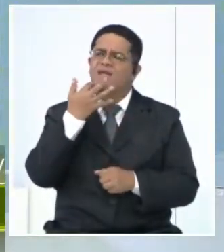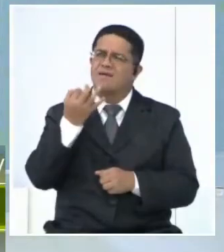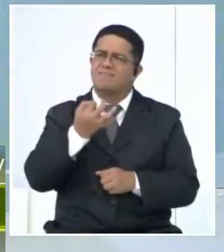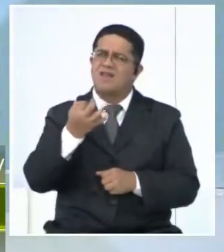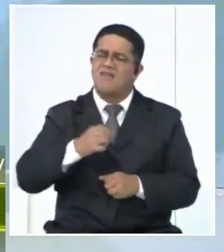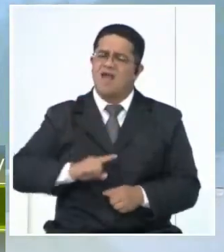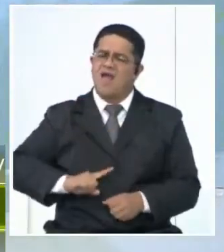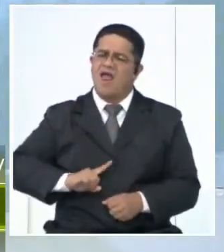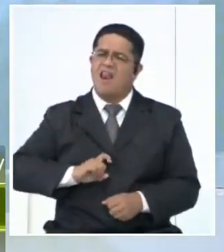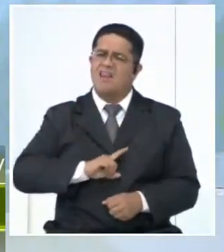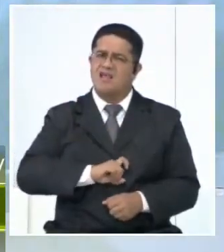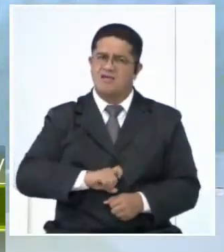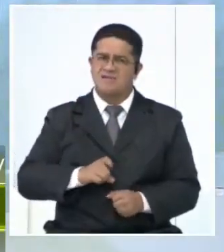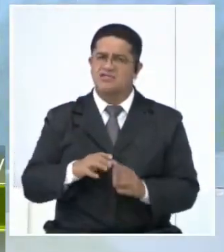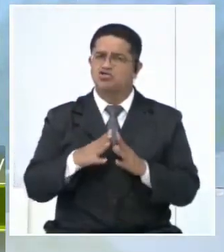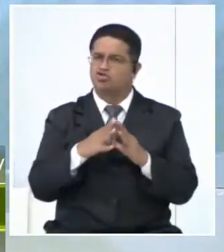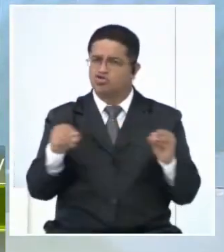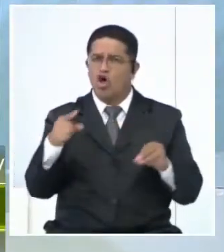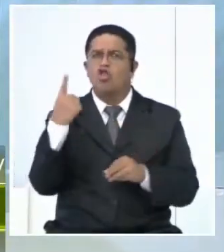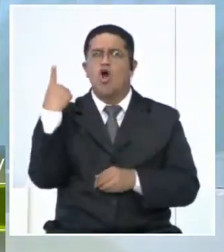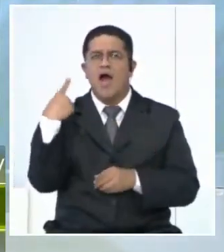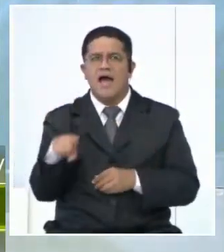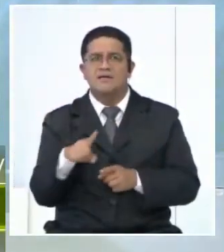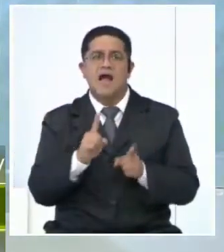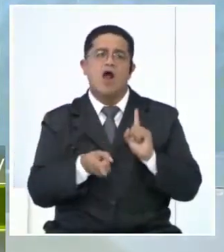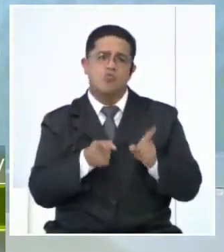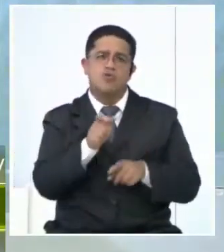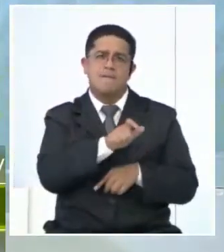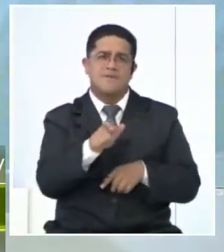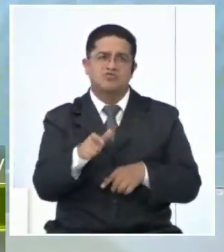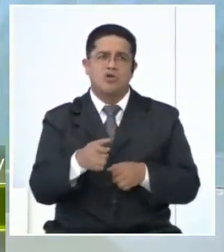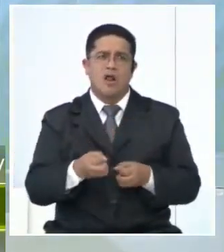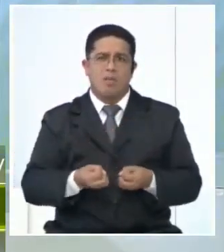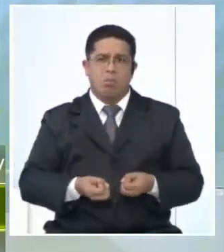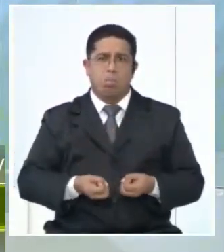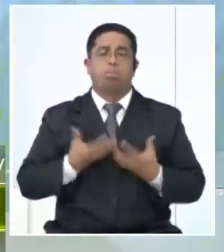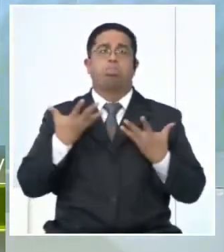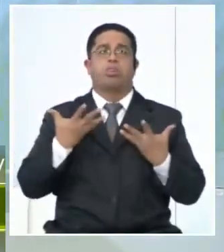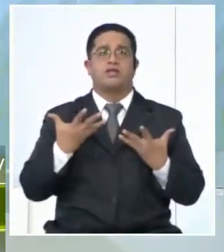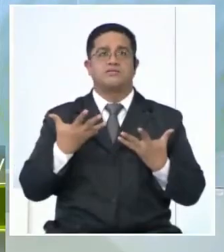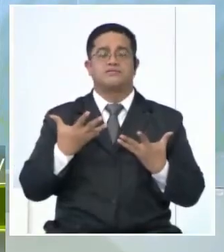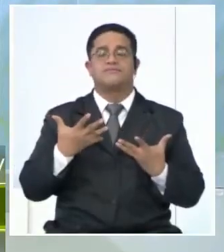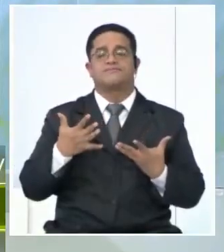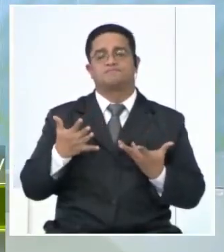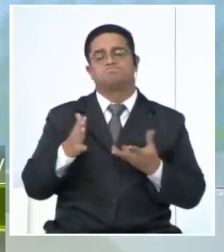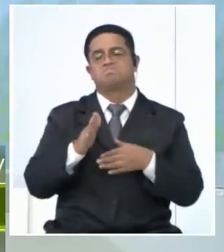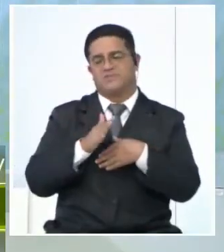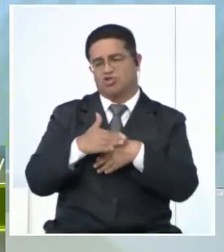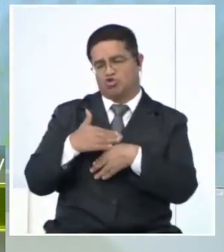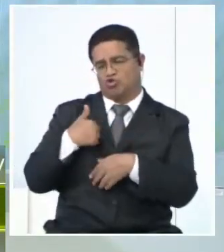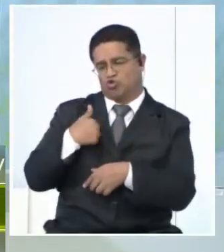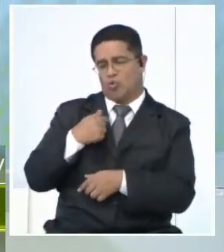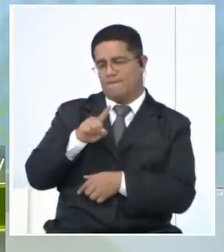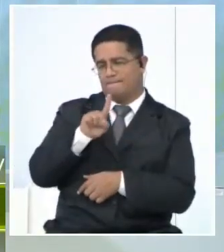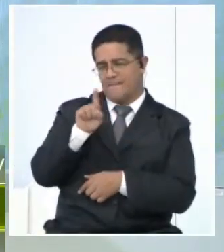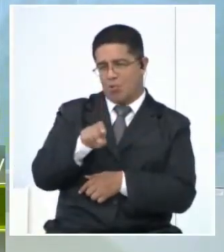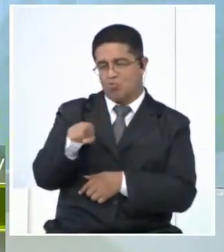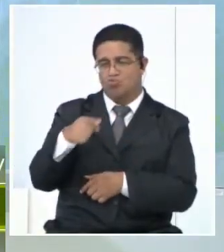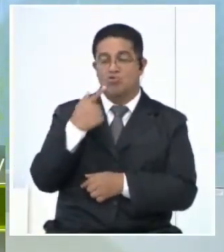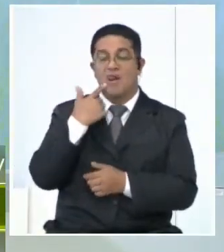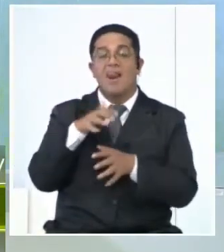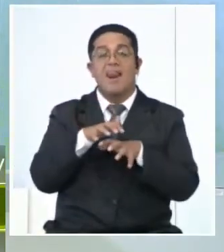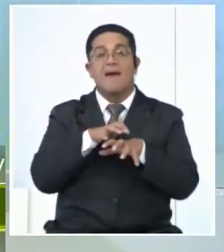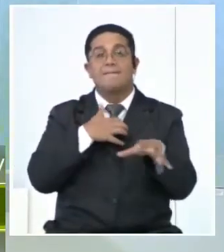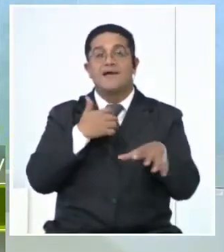helicobacter lo tenemos todos y que unas personas lo desarrollan o no? Y justamente me voy al mito de esto, ¿el helicobacter